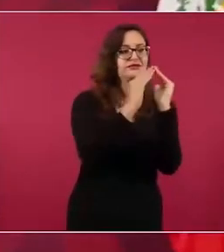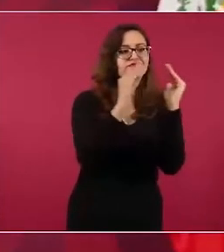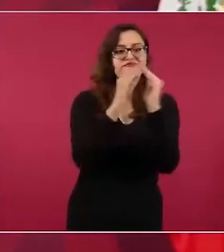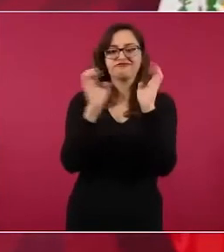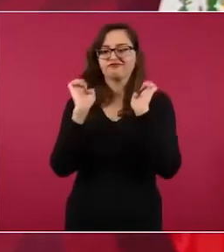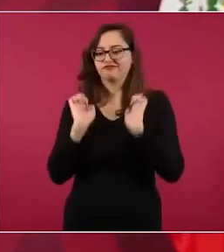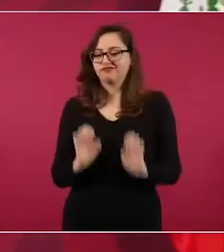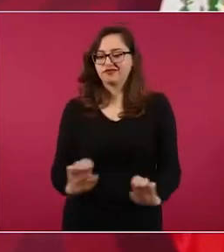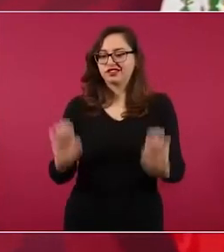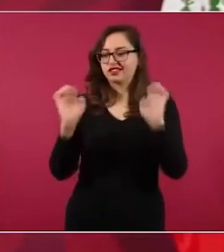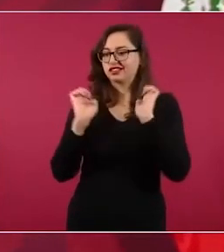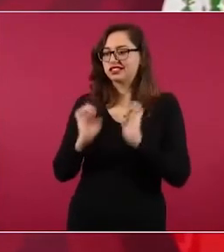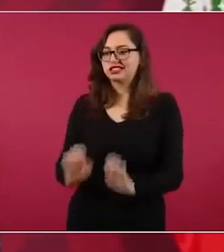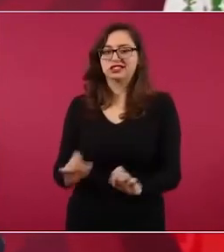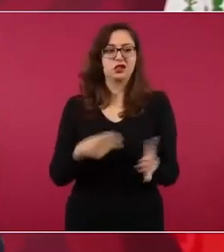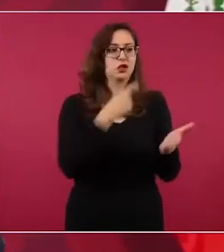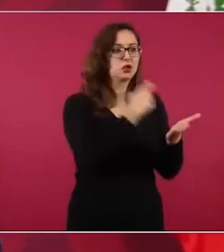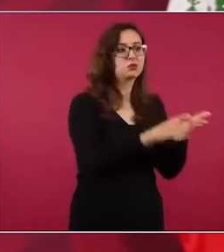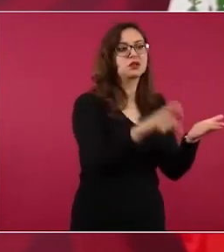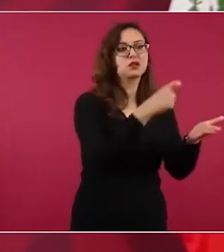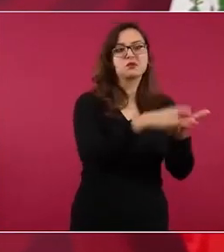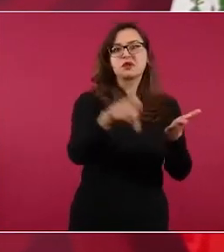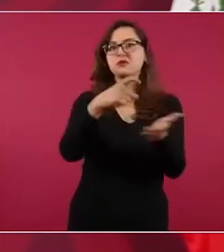elegantiosa.